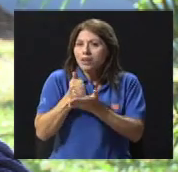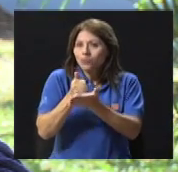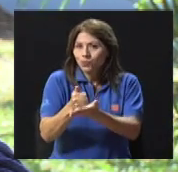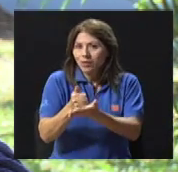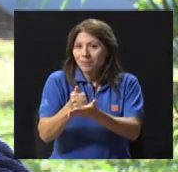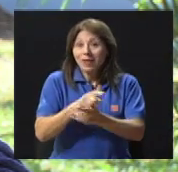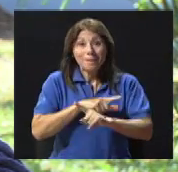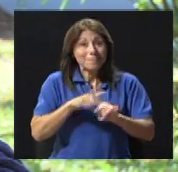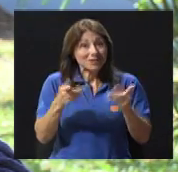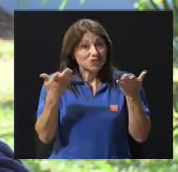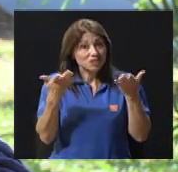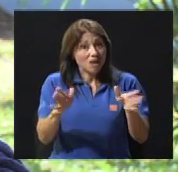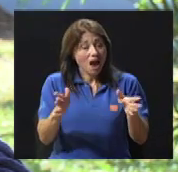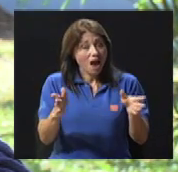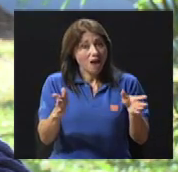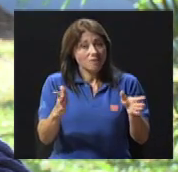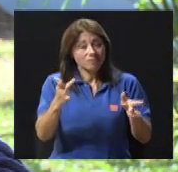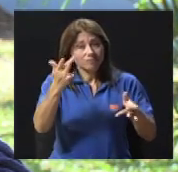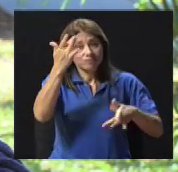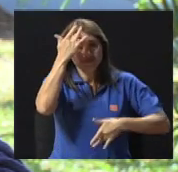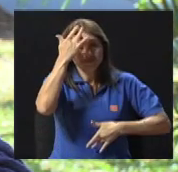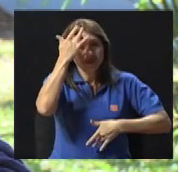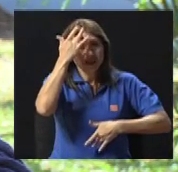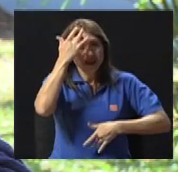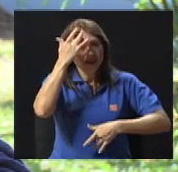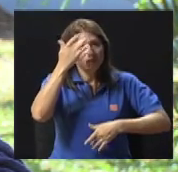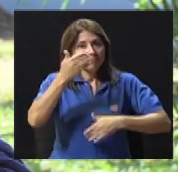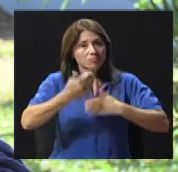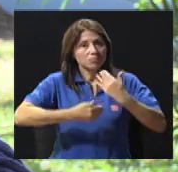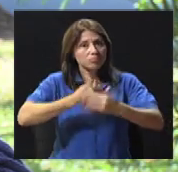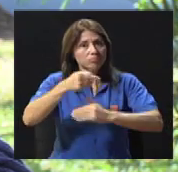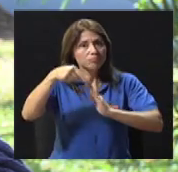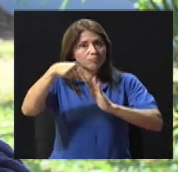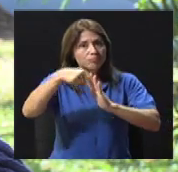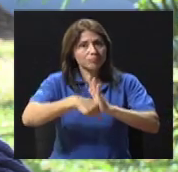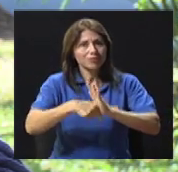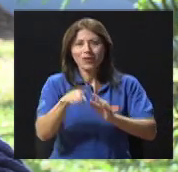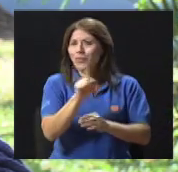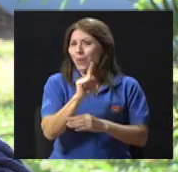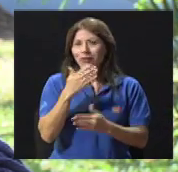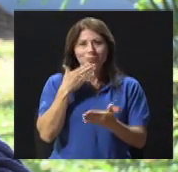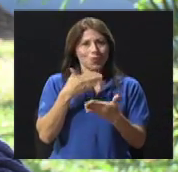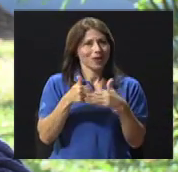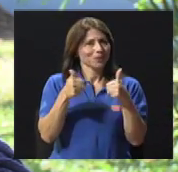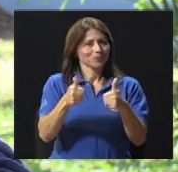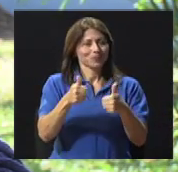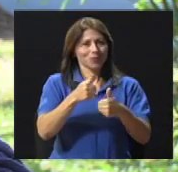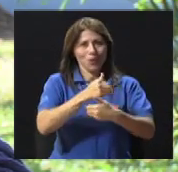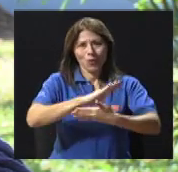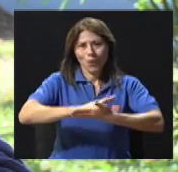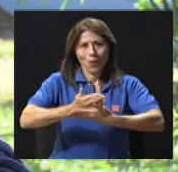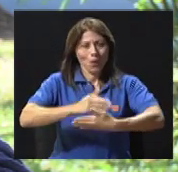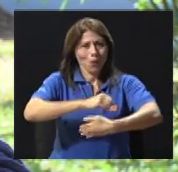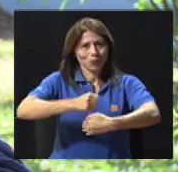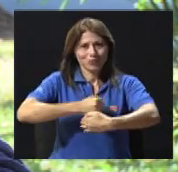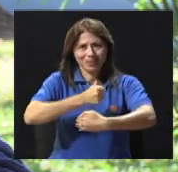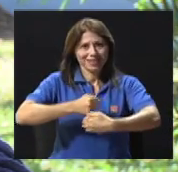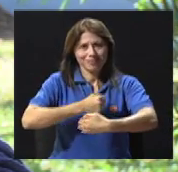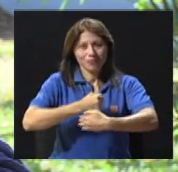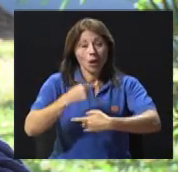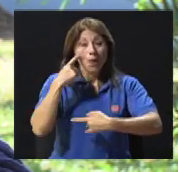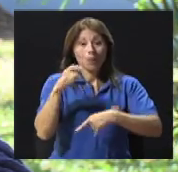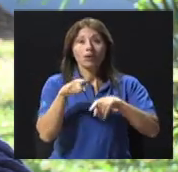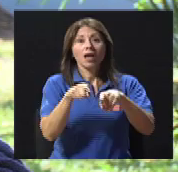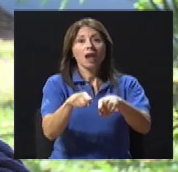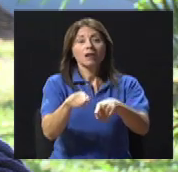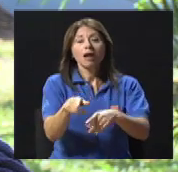enfermedad, no es recomendable porque la persona va a olvidar hasta apagar el fuego. Y hay una situación